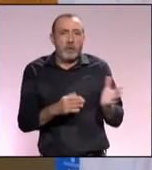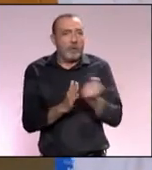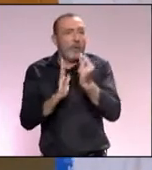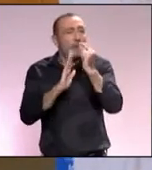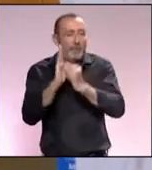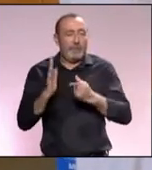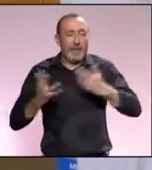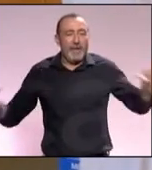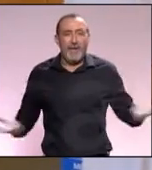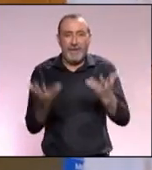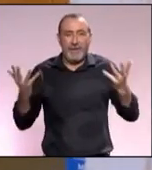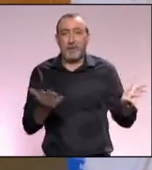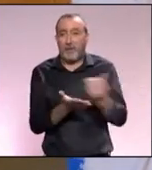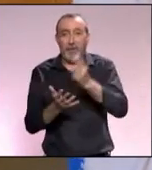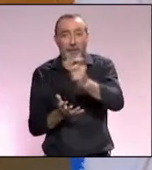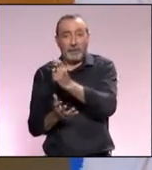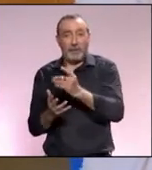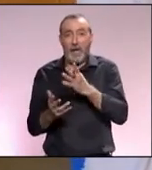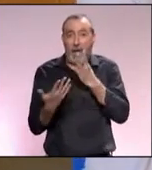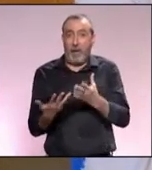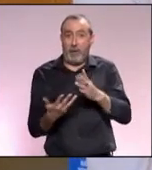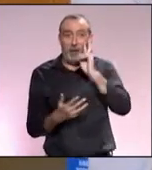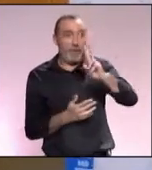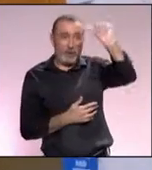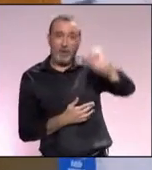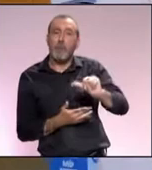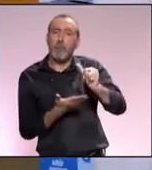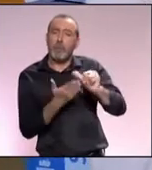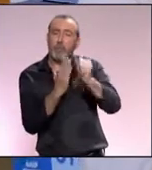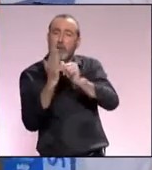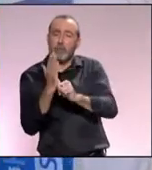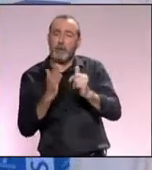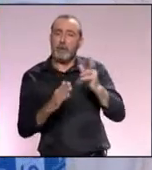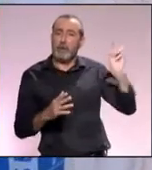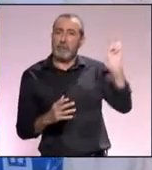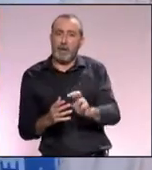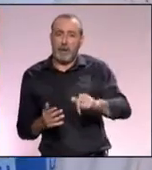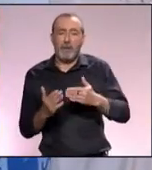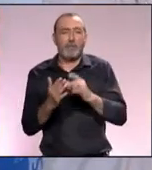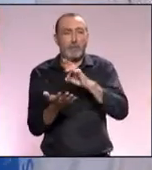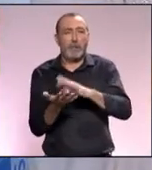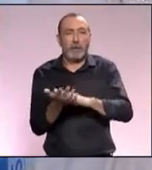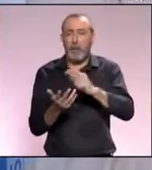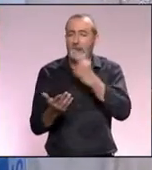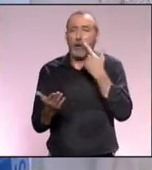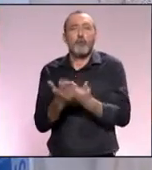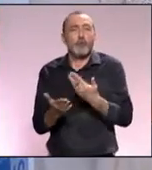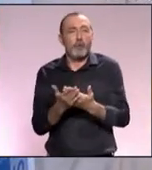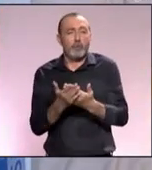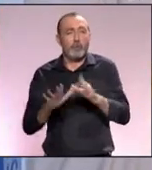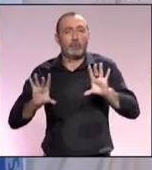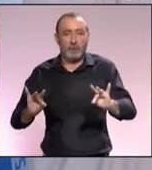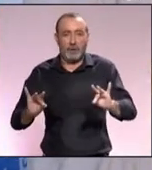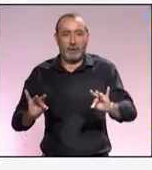requisitos y yo animaría a todas las personas que nos estén viendo a venir a Málaga a pasar unos días y comprobarlo